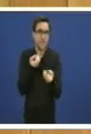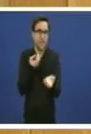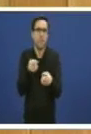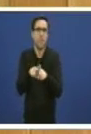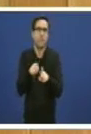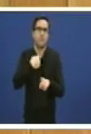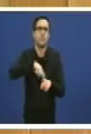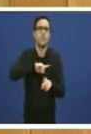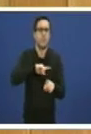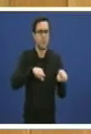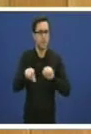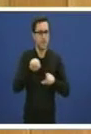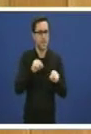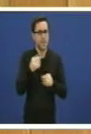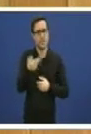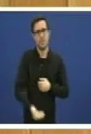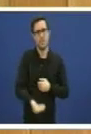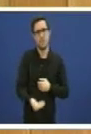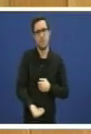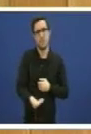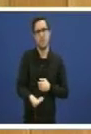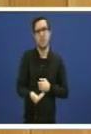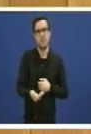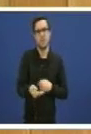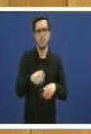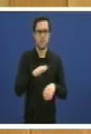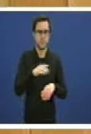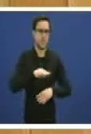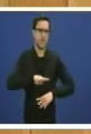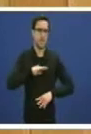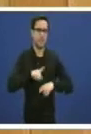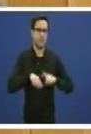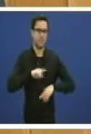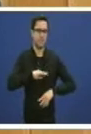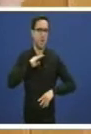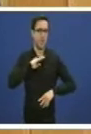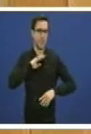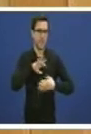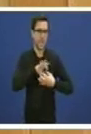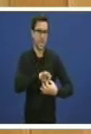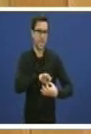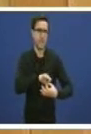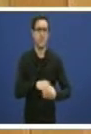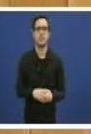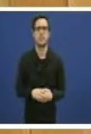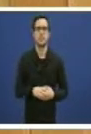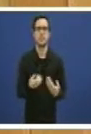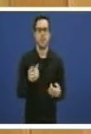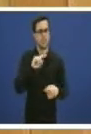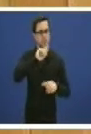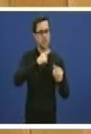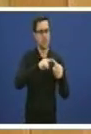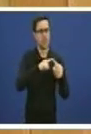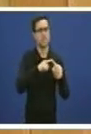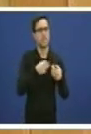importantes dentro do seu ámbito de competencias a primeira delas a primeira delas é garantir a continuidade de